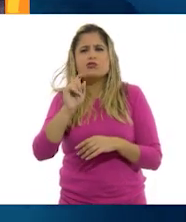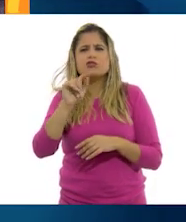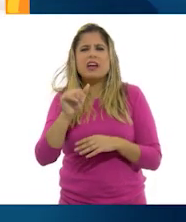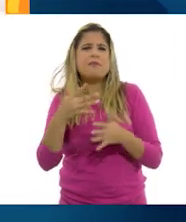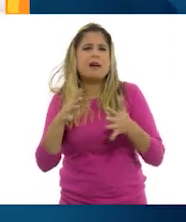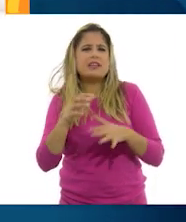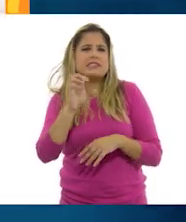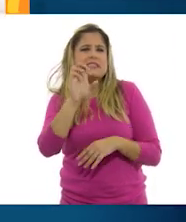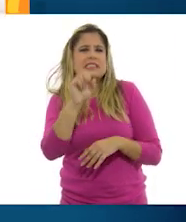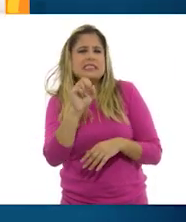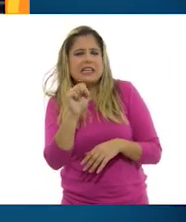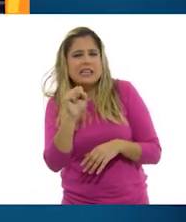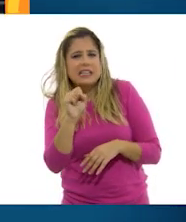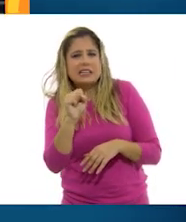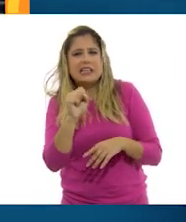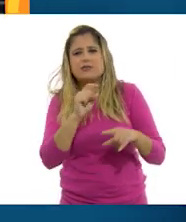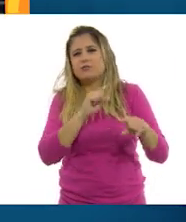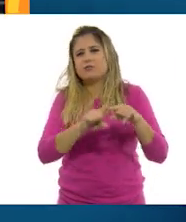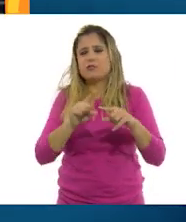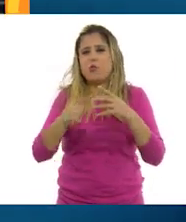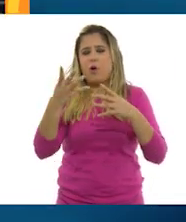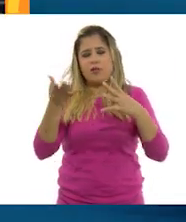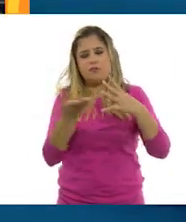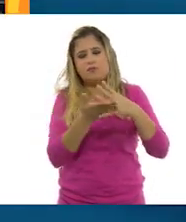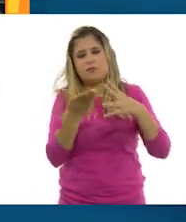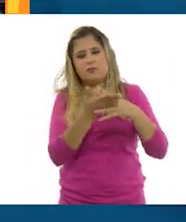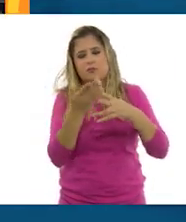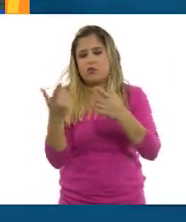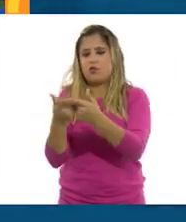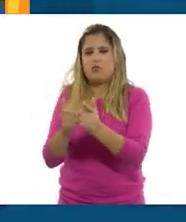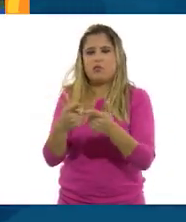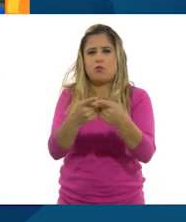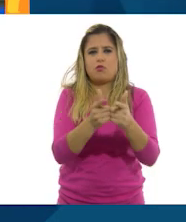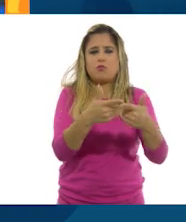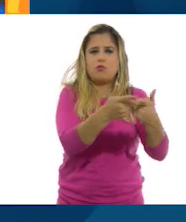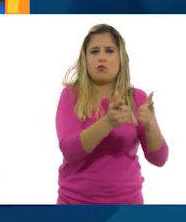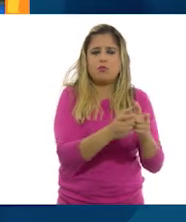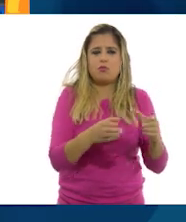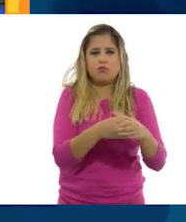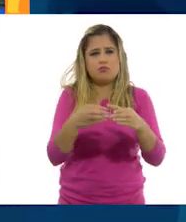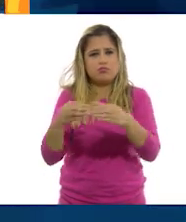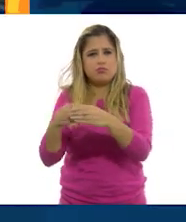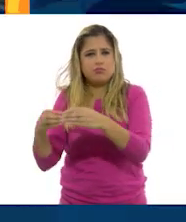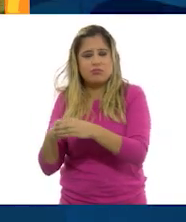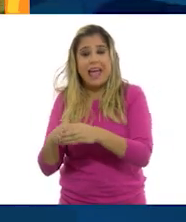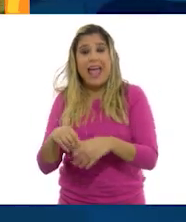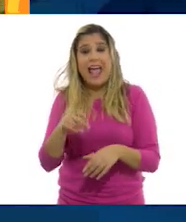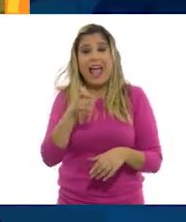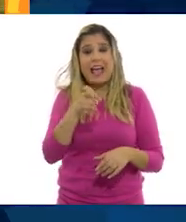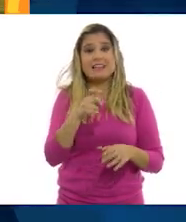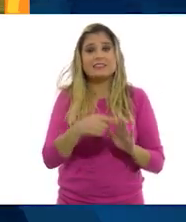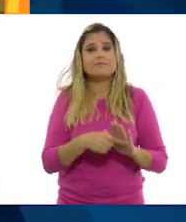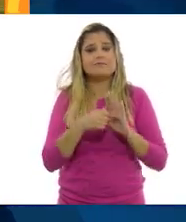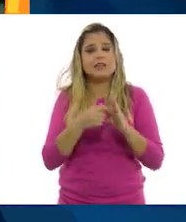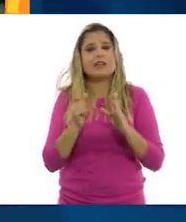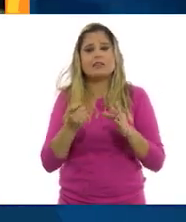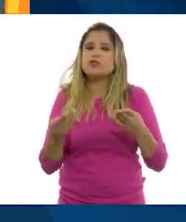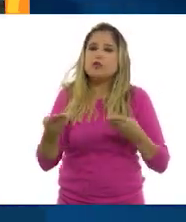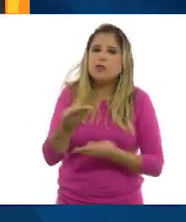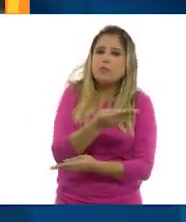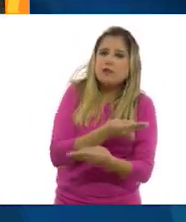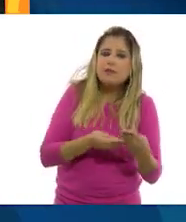sesentas, dividido en cuatro grupos, grandes grupos. Y este permite la convivencia,